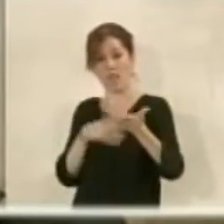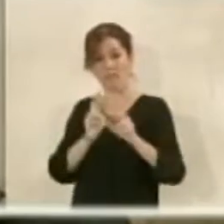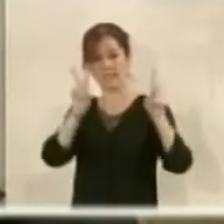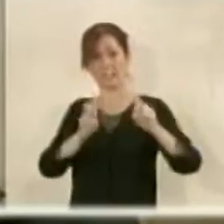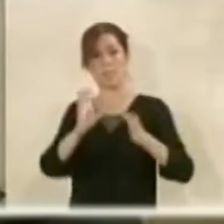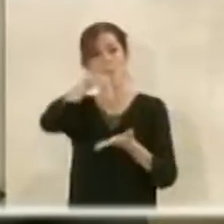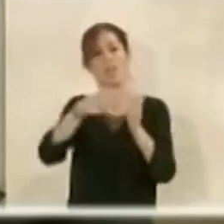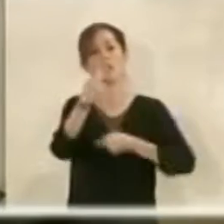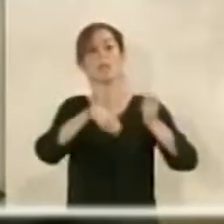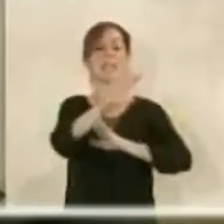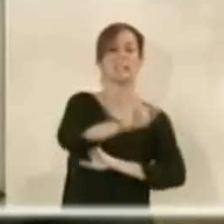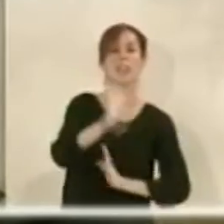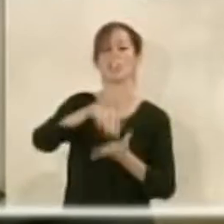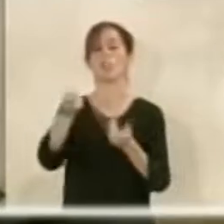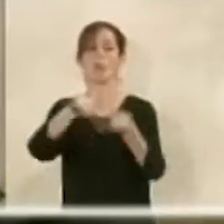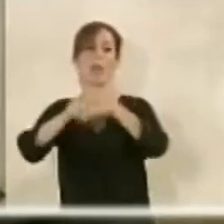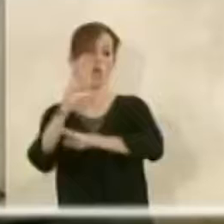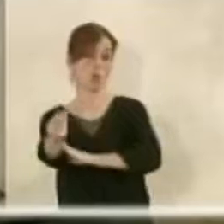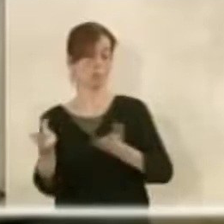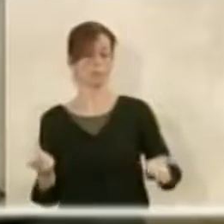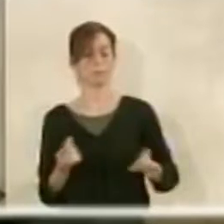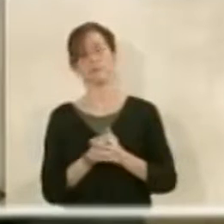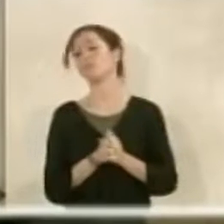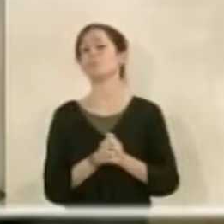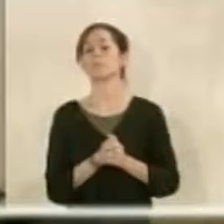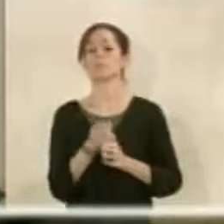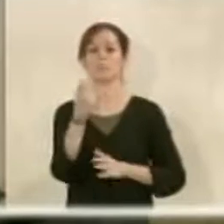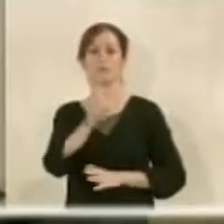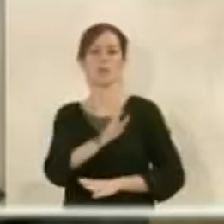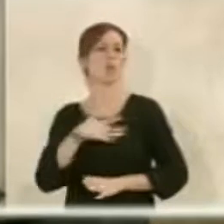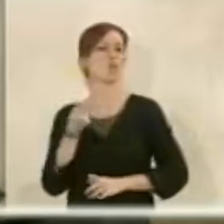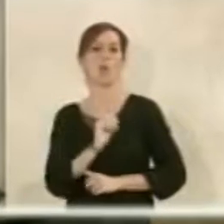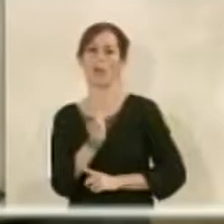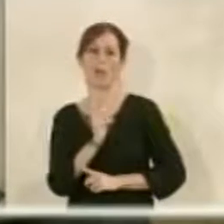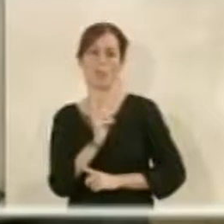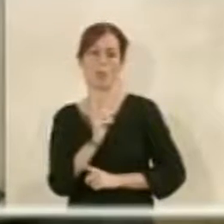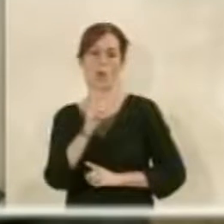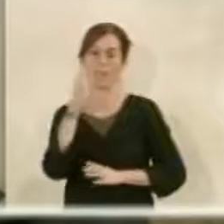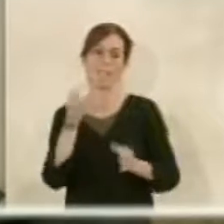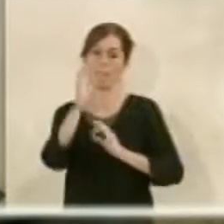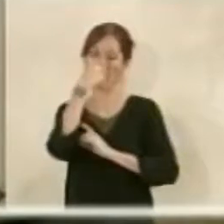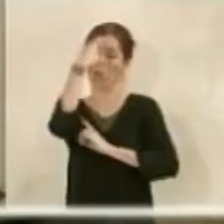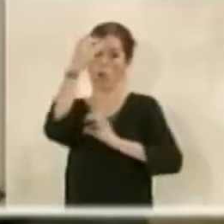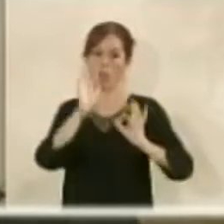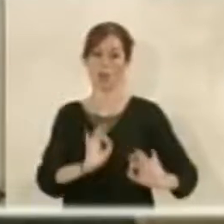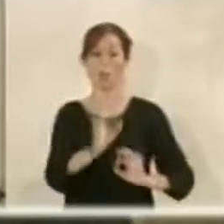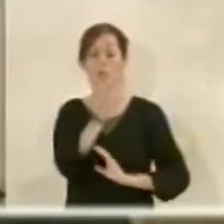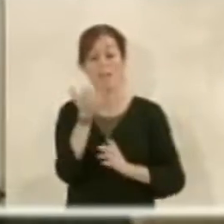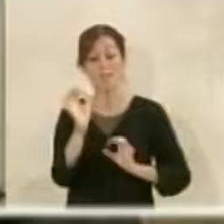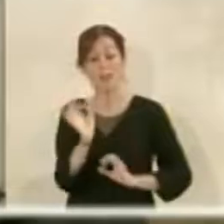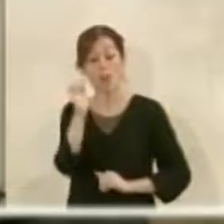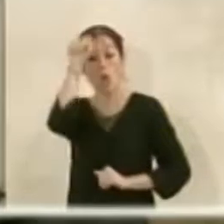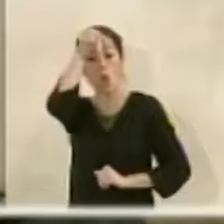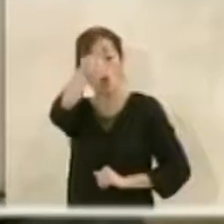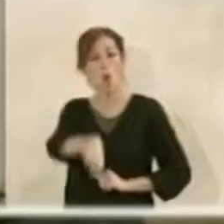entonces sobre centros comerciales sí, centros comerciales no. No obstante, tampoco nos podemos abstraer que, efectivamente, hoy,